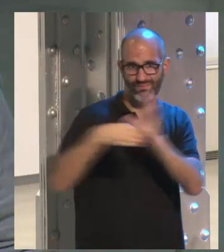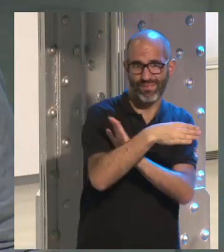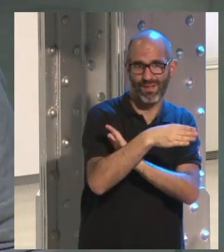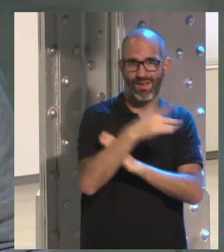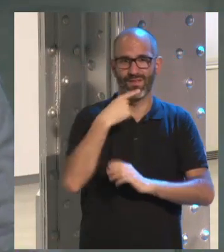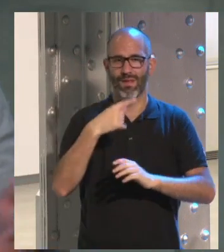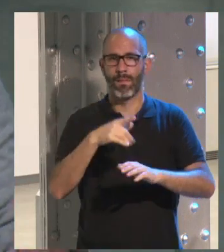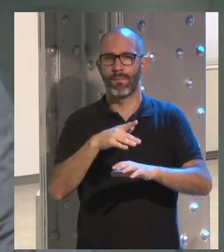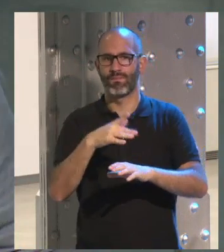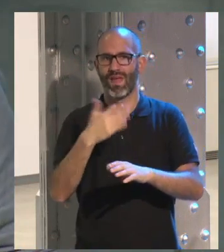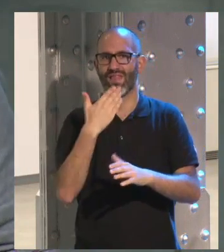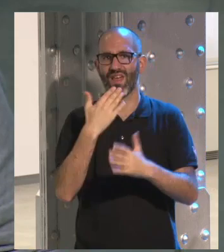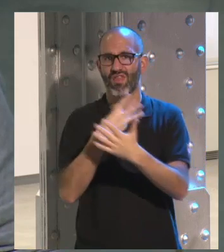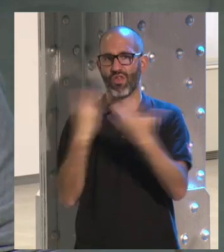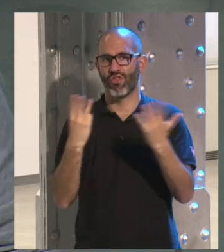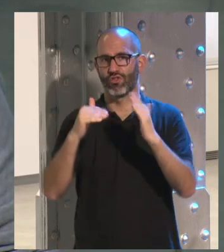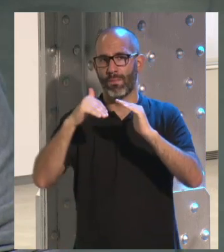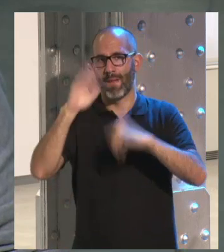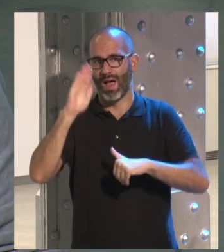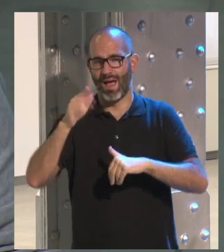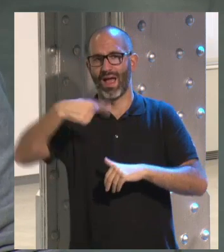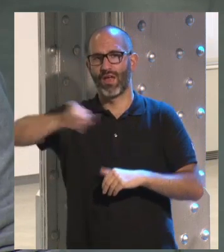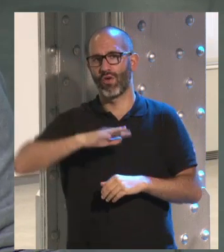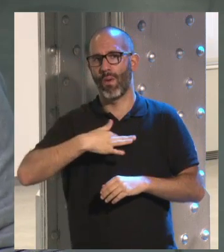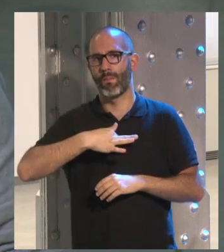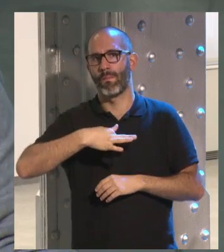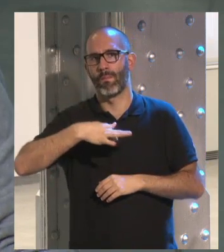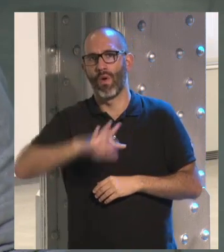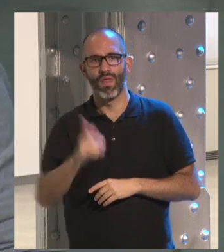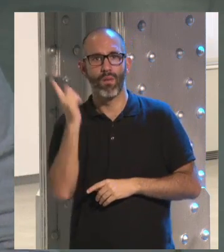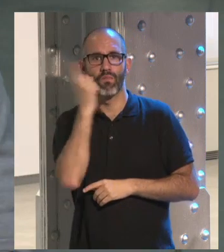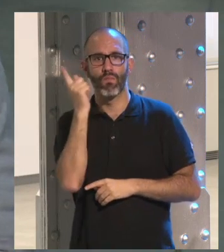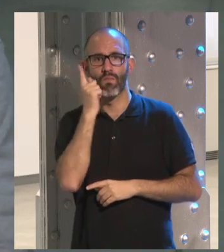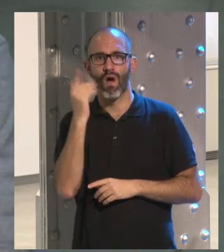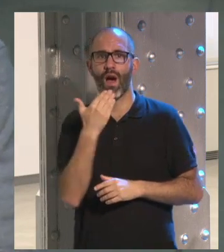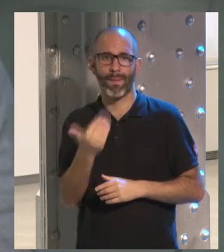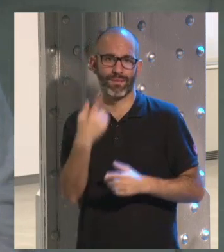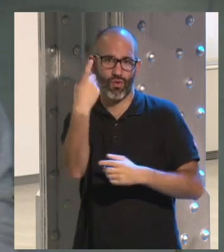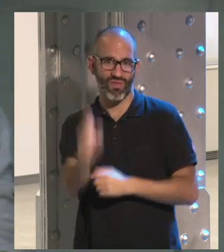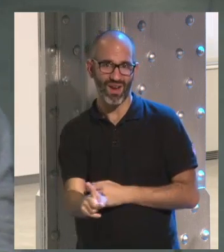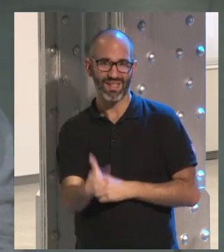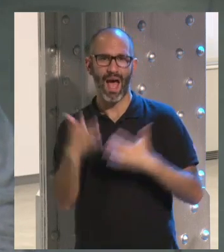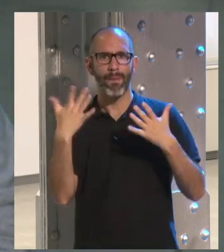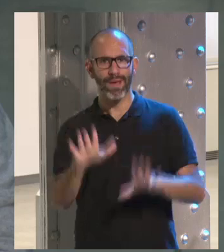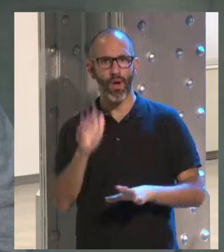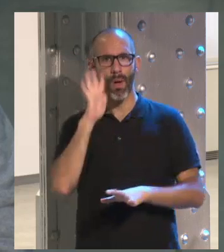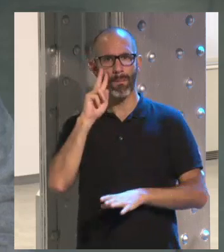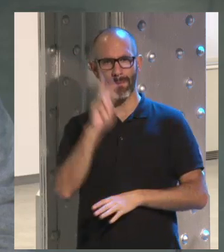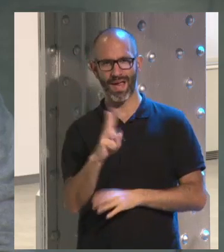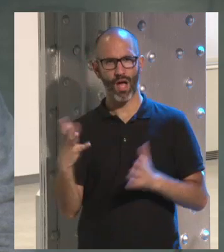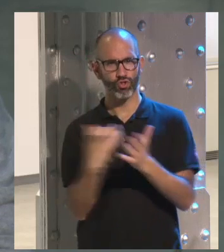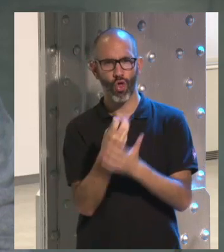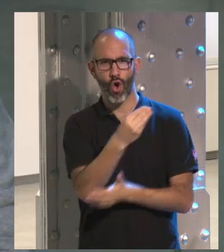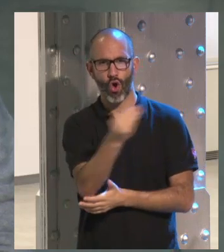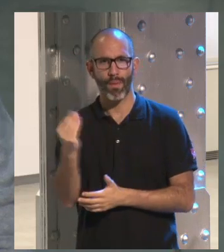Los que eran mayores de 18 años, evidentemente, sí que tenían la posibilidad de utilizarlos sin la autorización de los padres. Pero sí que veía a todos los jóvenes,